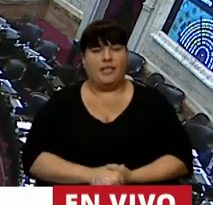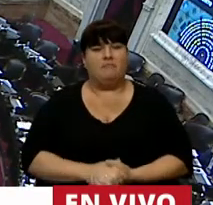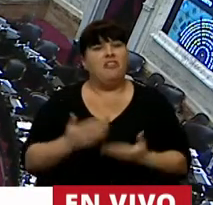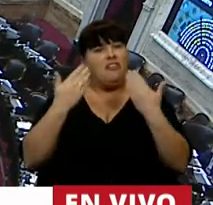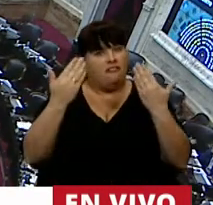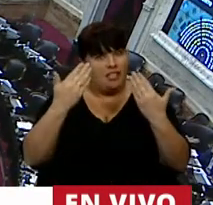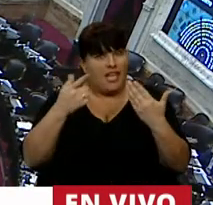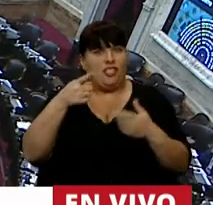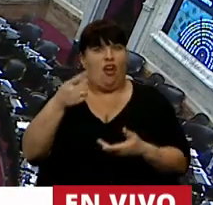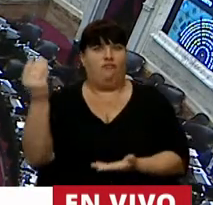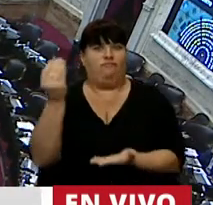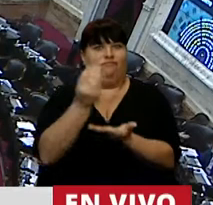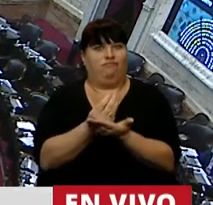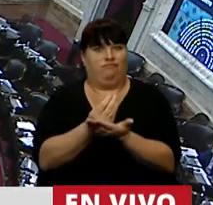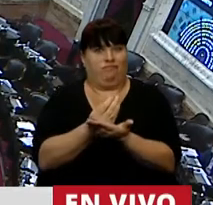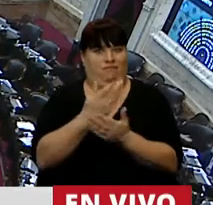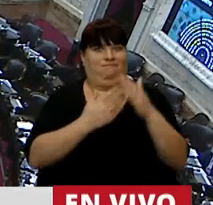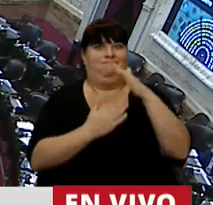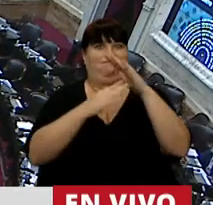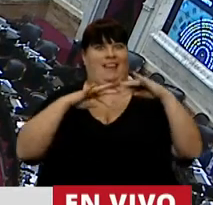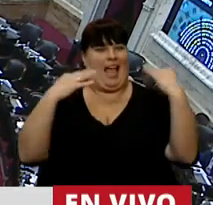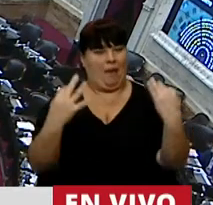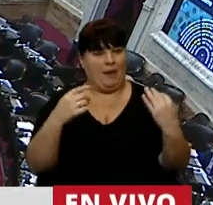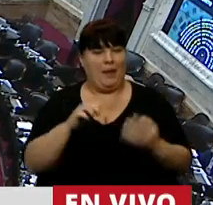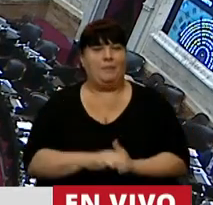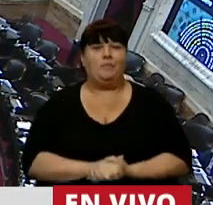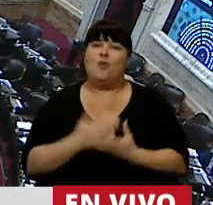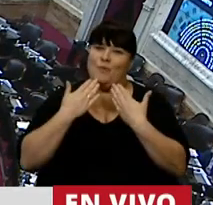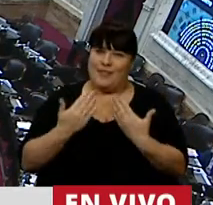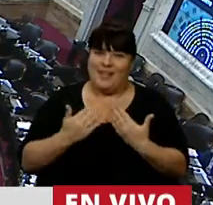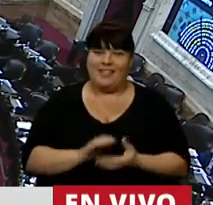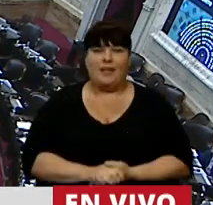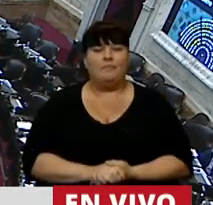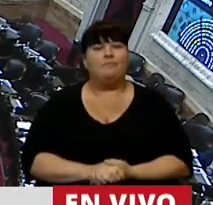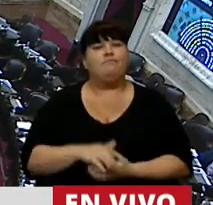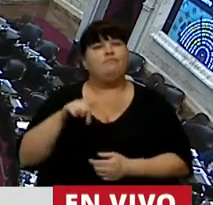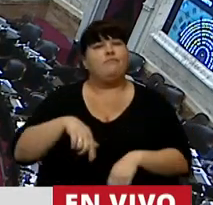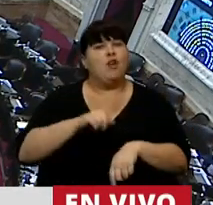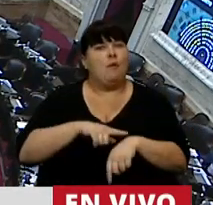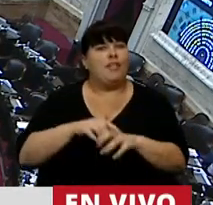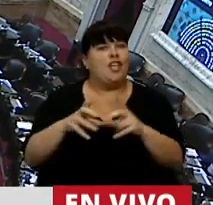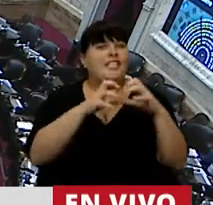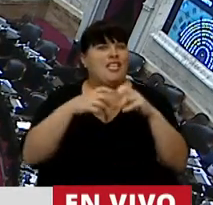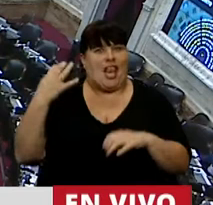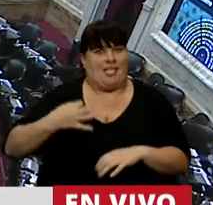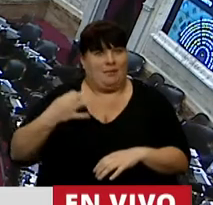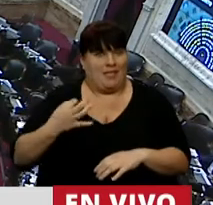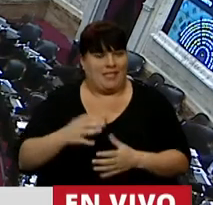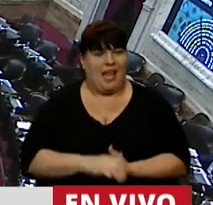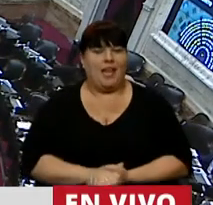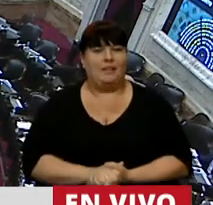Felicitaciones por su designación como autoridad de la Cámara. Muchas gracias. Estamos viviendo una sesión muy especial,